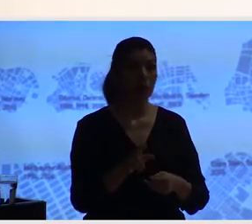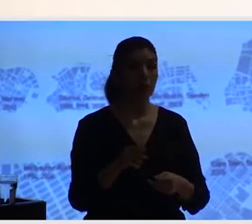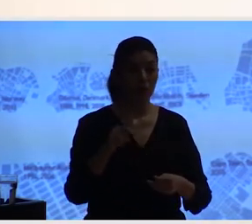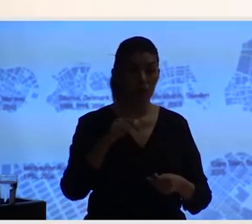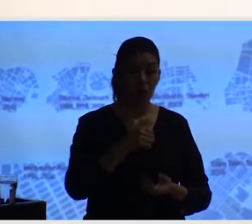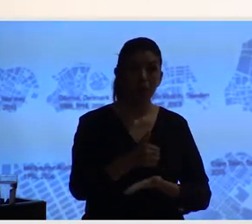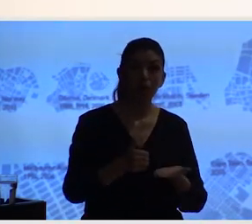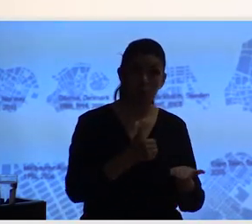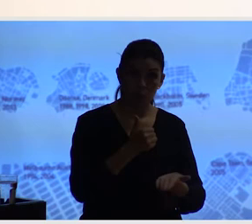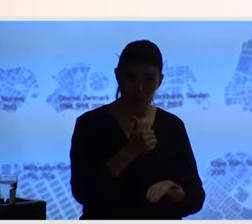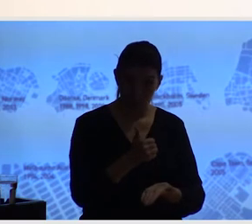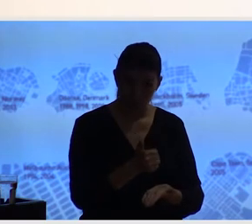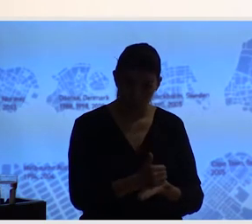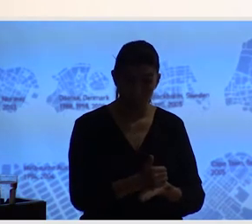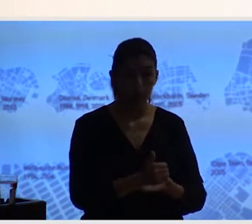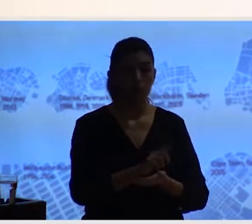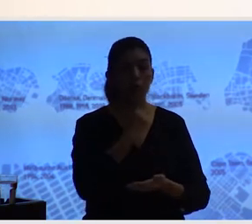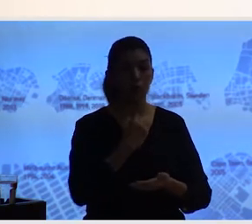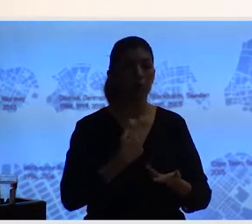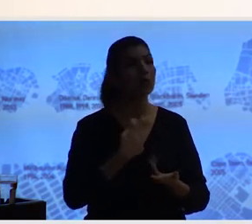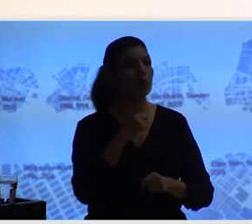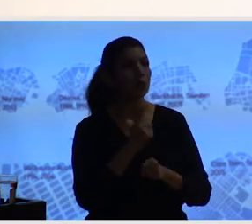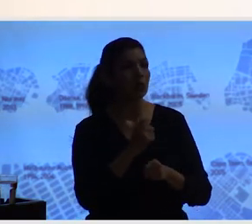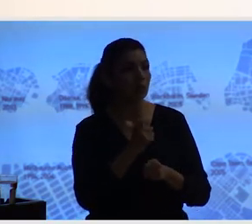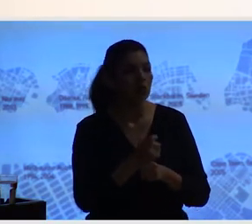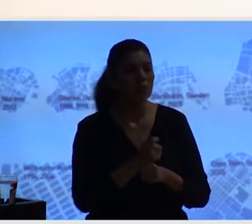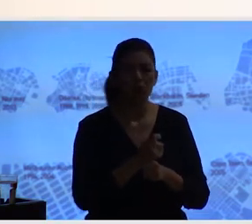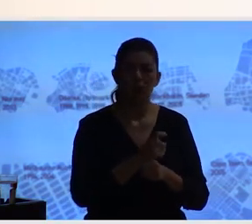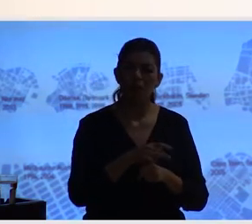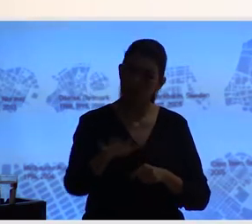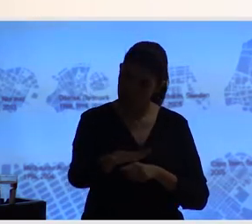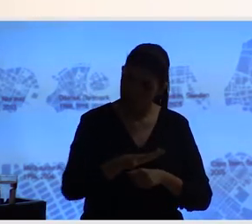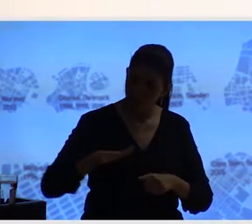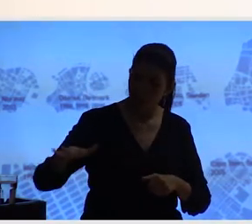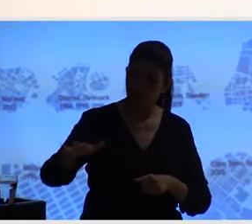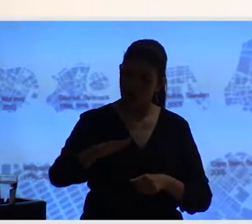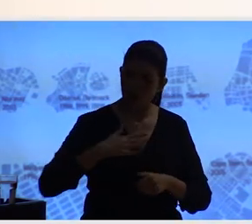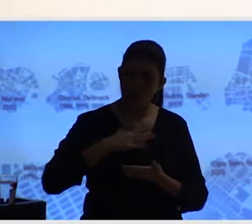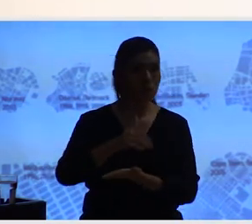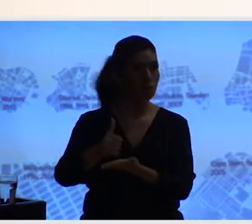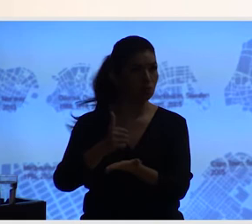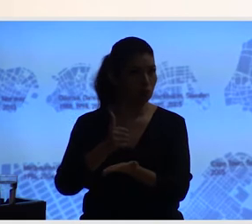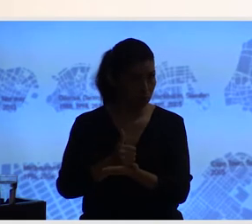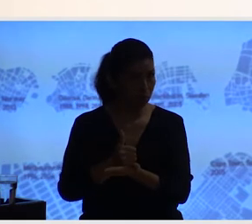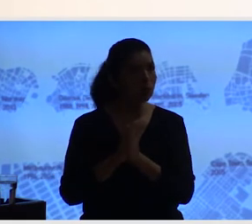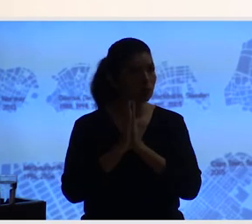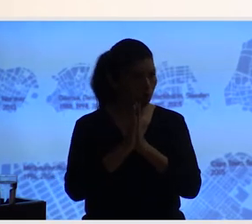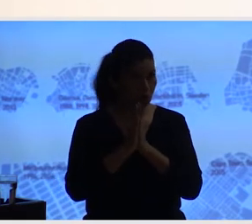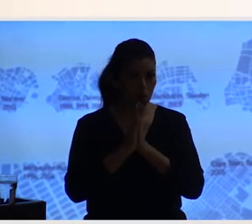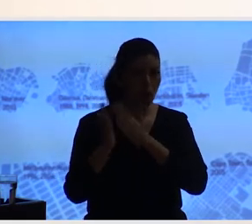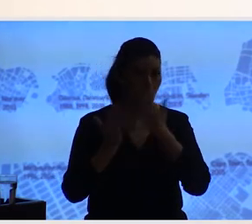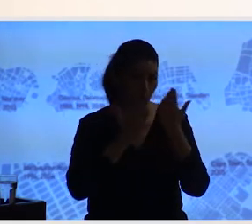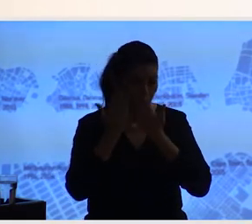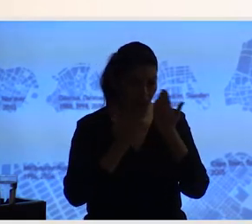de las condiciones de los espacios públicos de las ciudades y un estudio de la vida pública de los centros históricos. Este